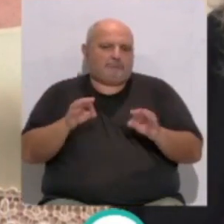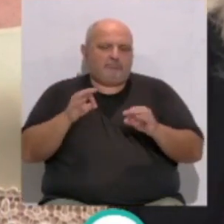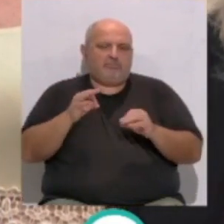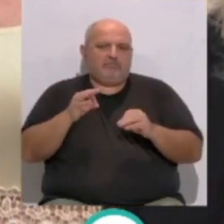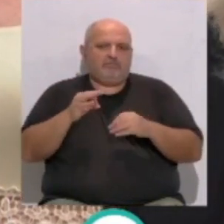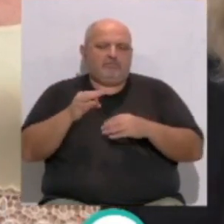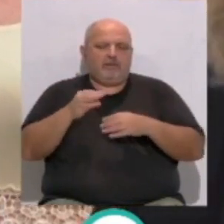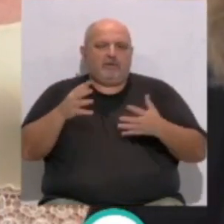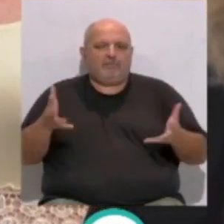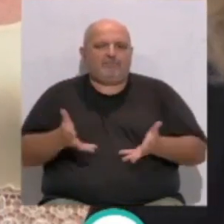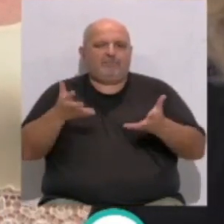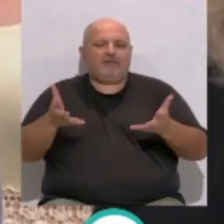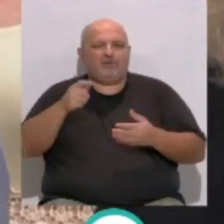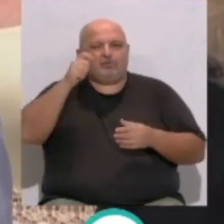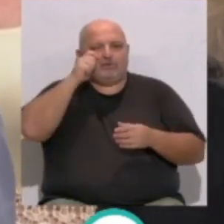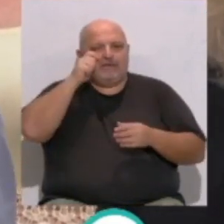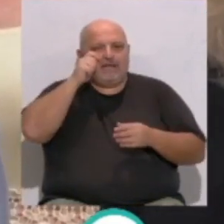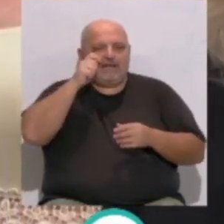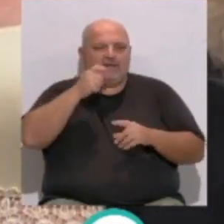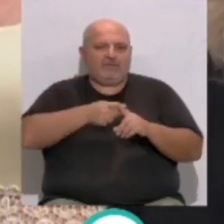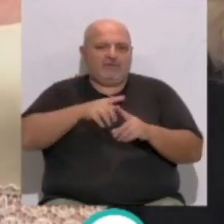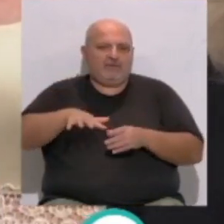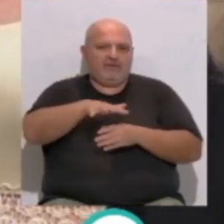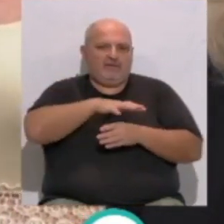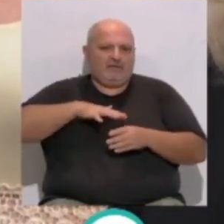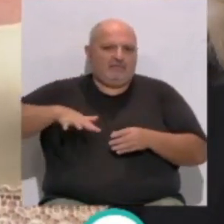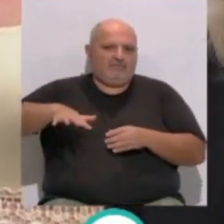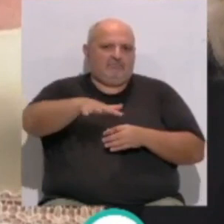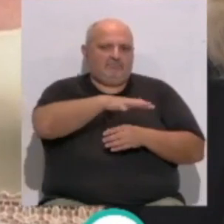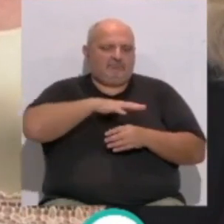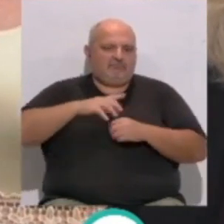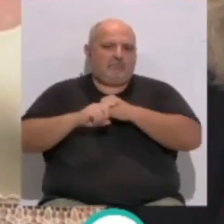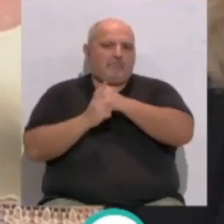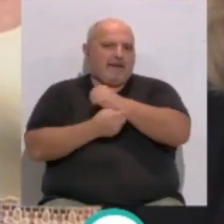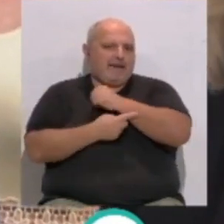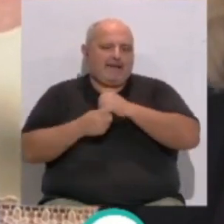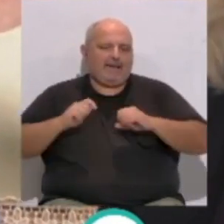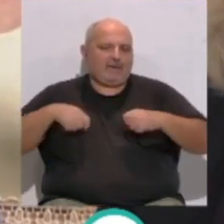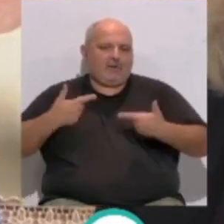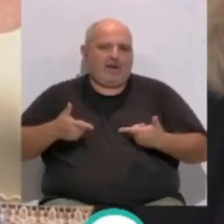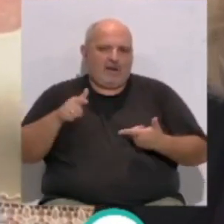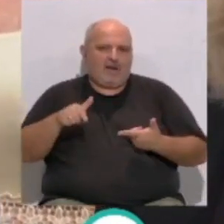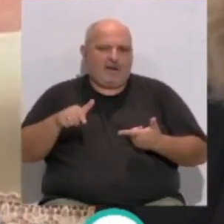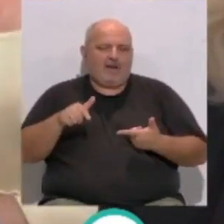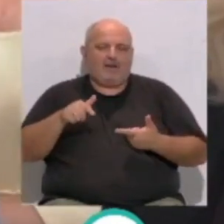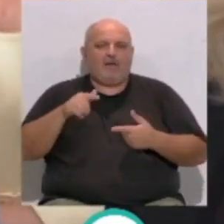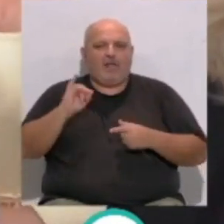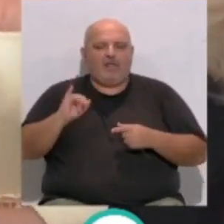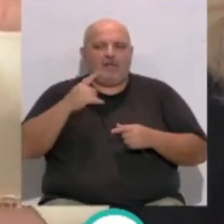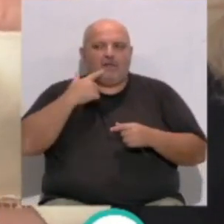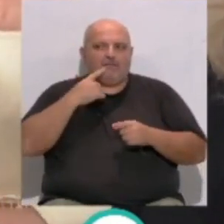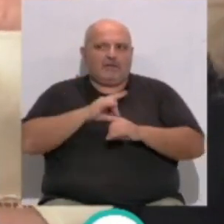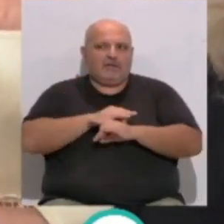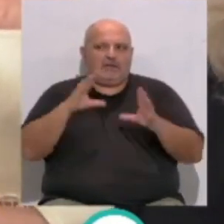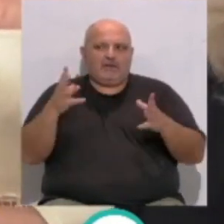dinamización turística de este municipio en todo el entorno del Parque Natural Bahía de Cádiz porque estarán conmigo que eso